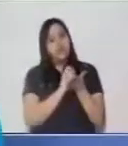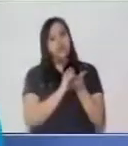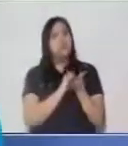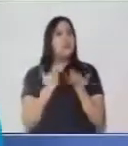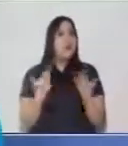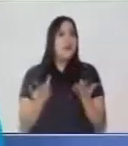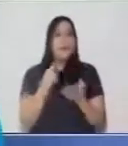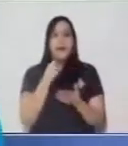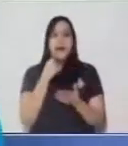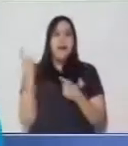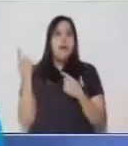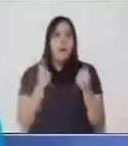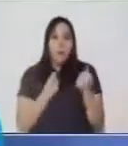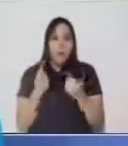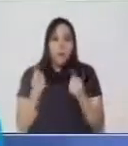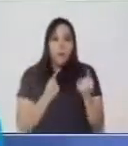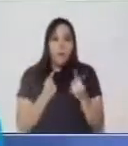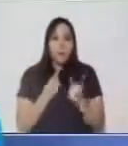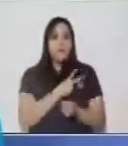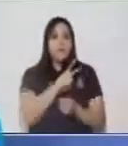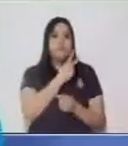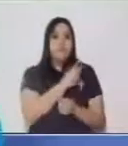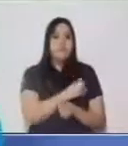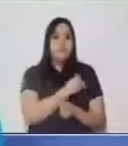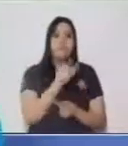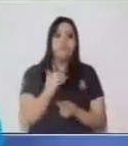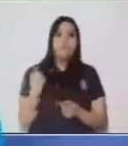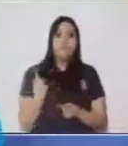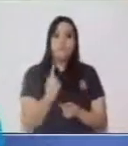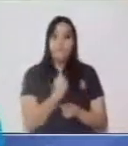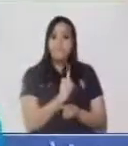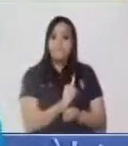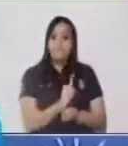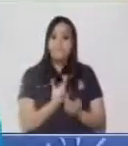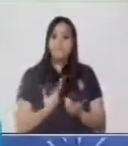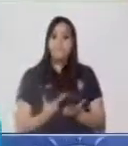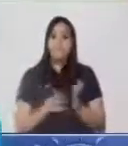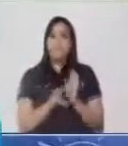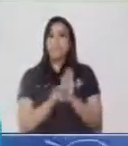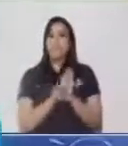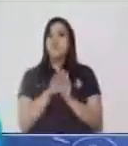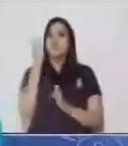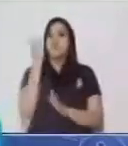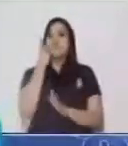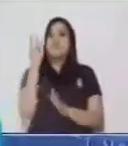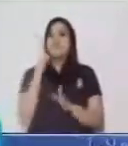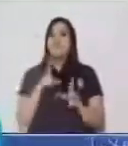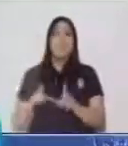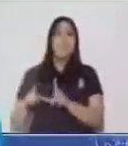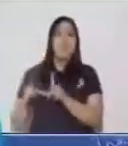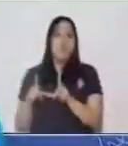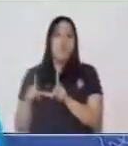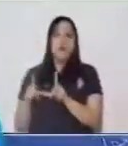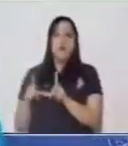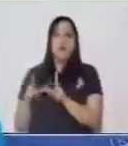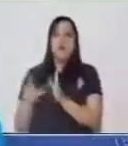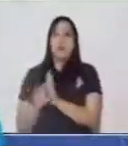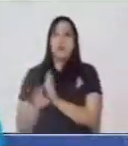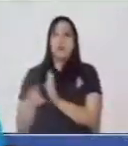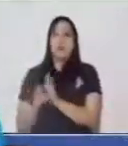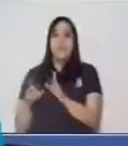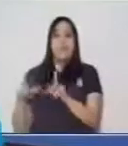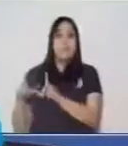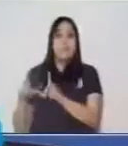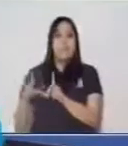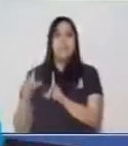es el valor relativo de cada uno de los números. Como lo tenemos en este ejemplo. Vas a colocar el valor relativo